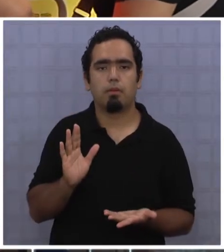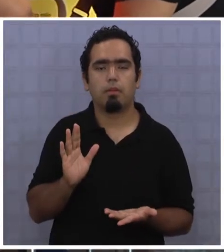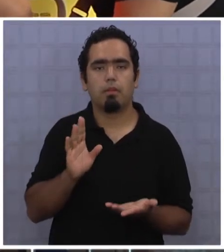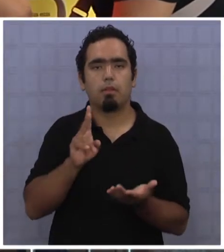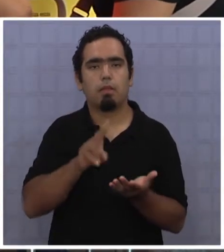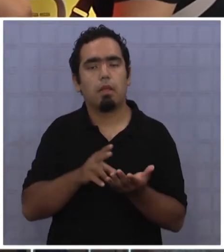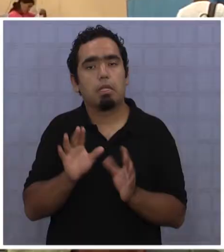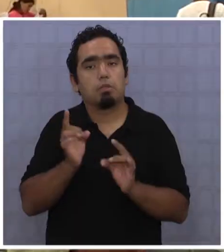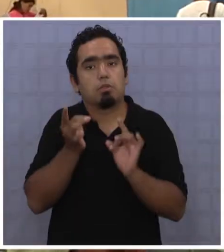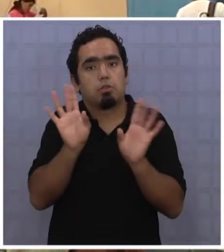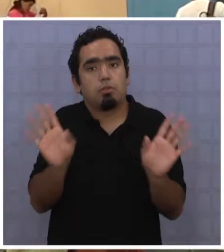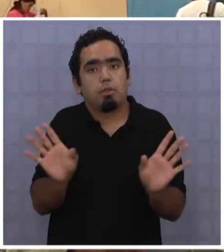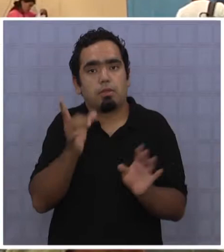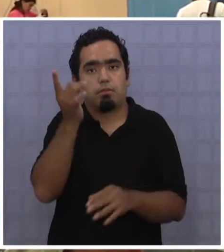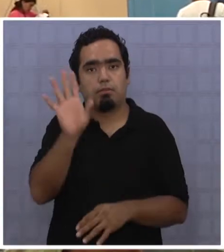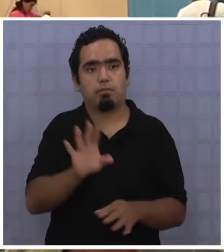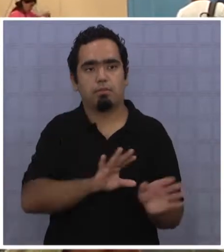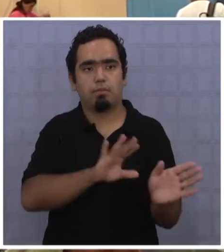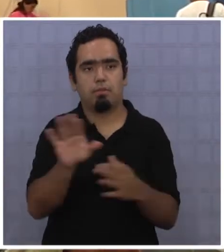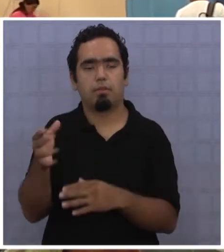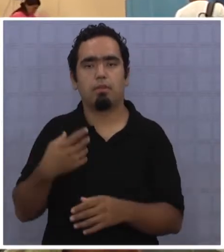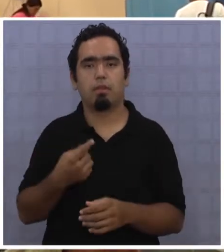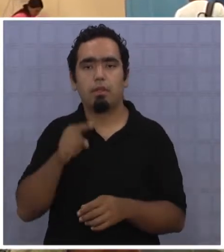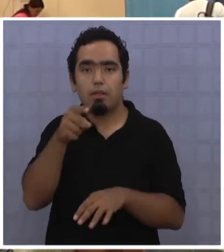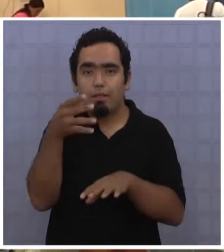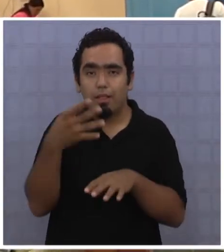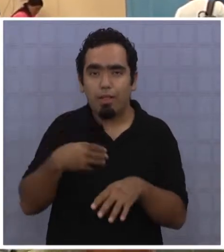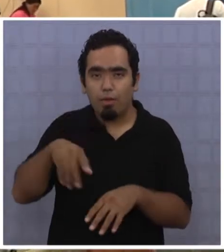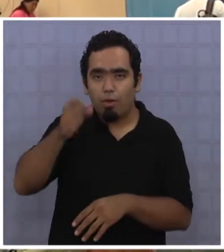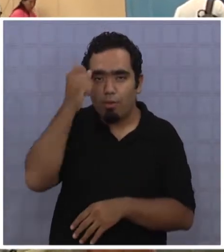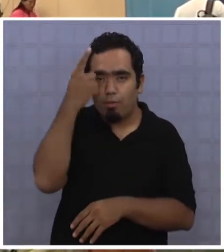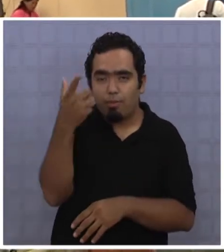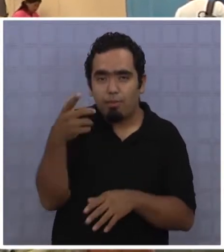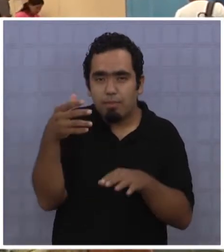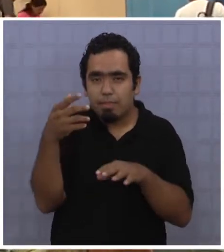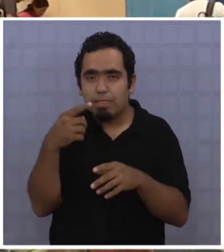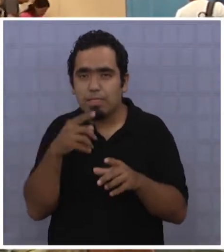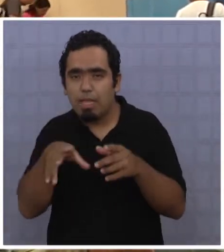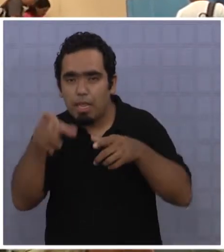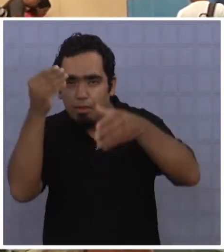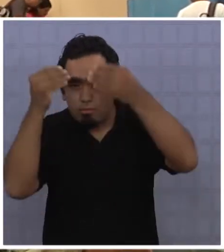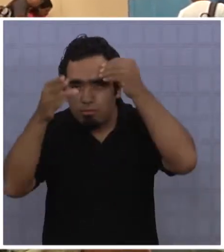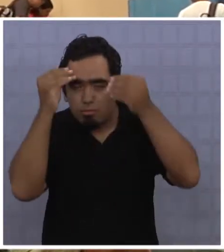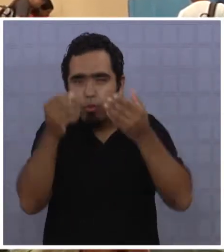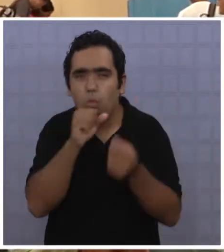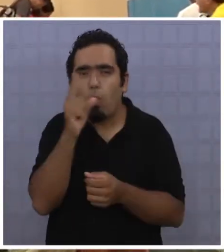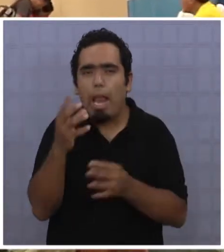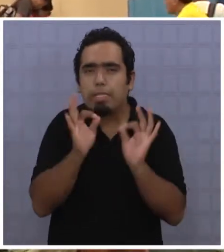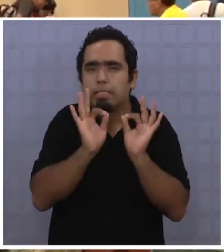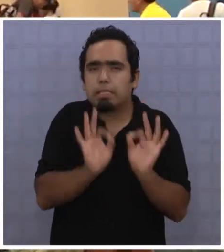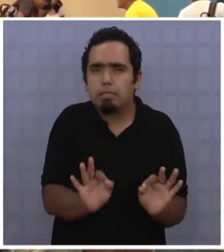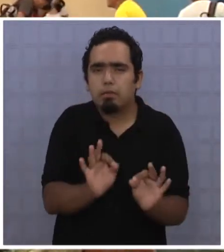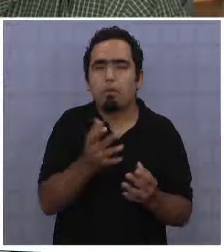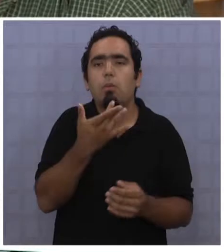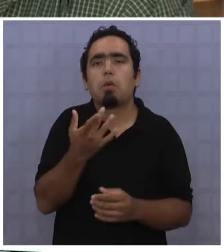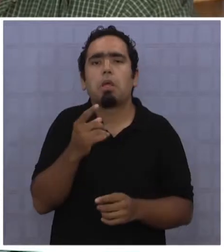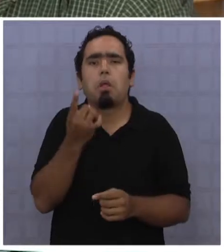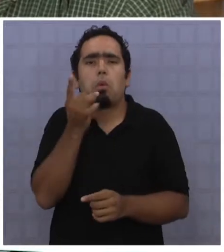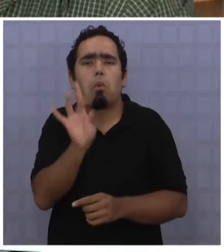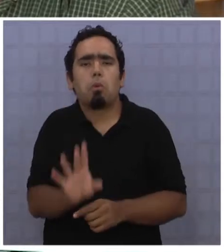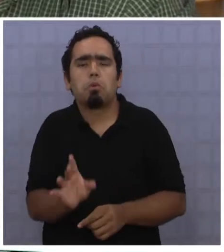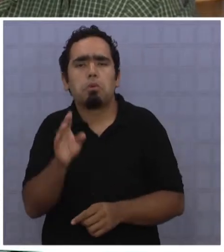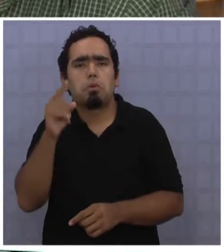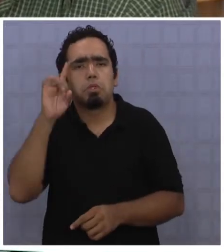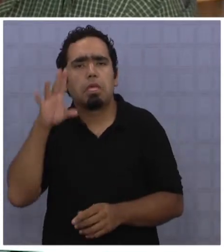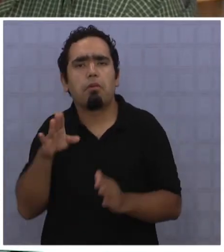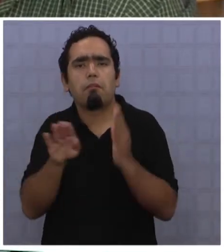expectativa nomás. Y la verdad es enterarse un poco más de la cobertura del seguro porque normalmente uno lo que sabe al respecto